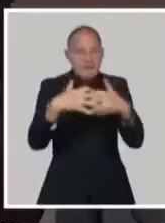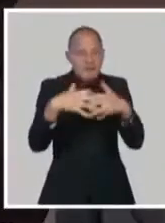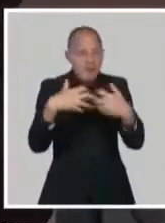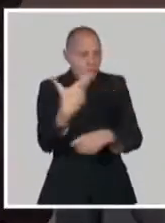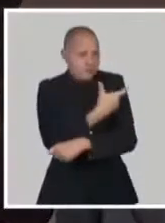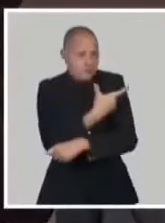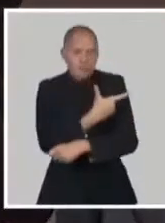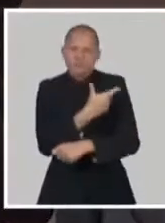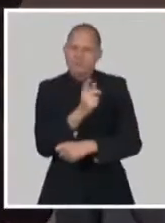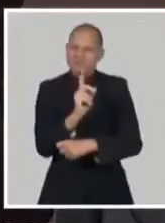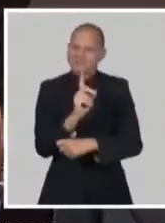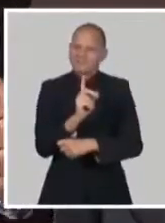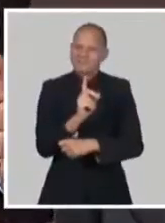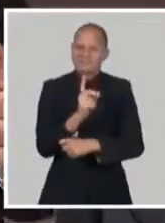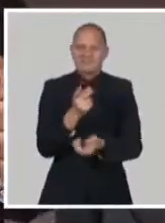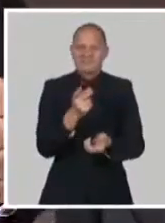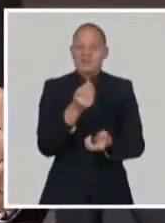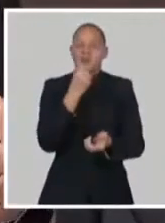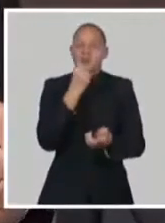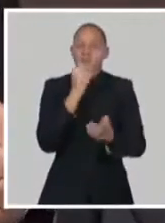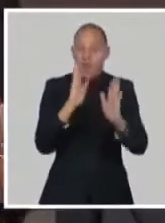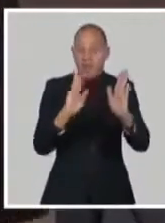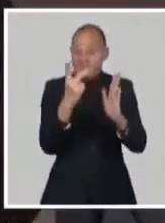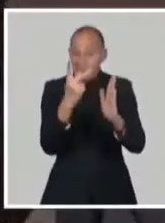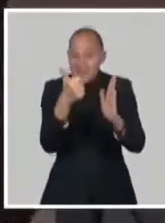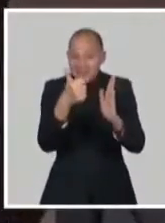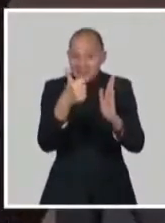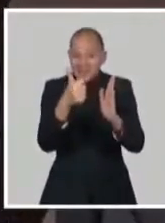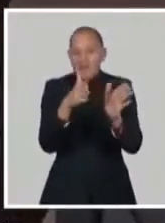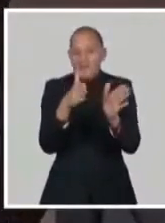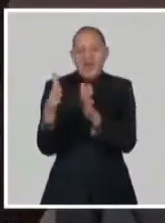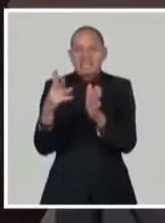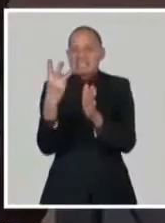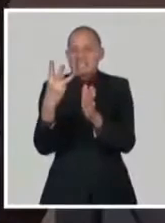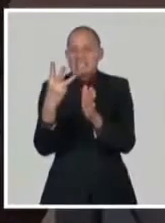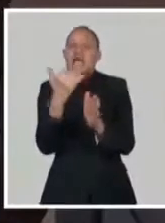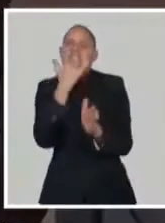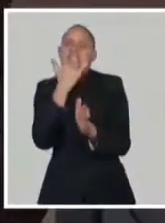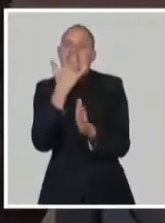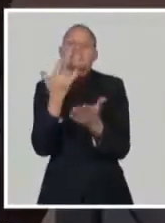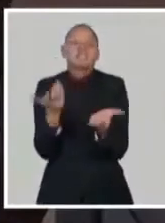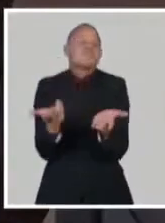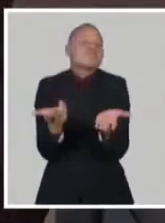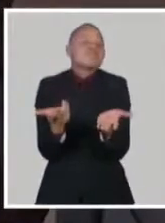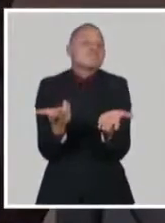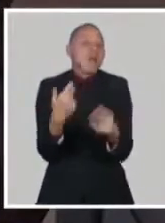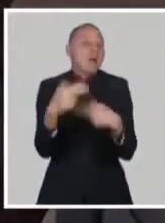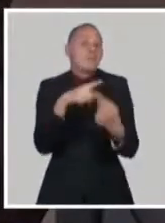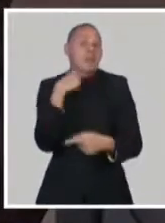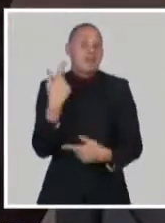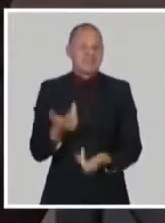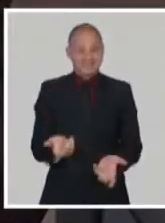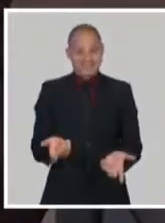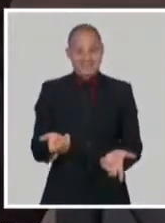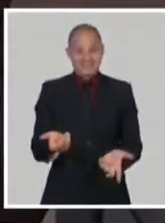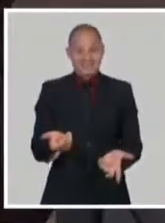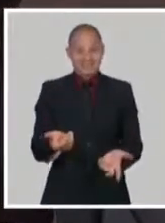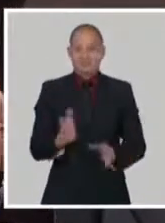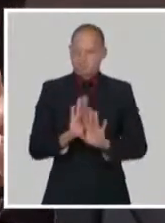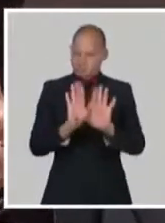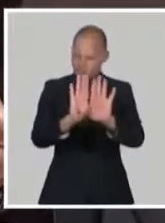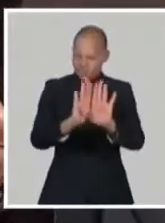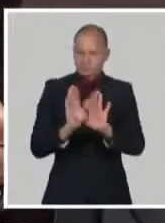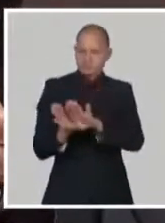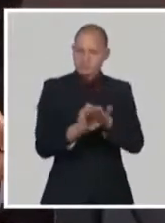bueno, hemos decidido como estrategia avanzar una de las razones por las cuales avanzar. Hay otra razón que